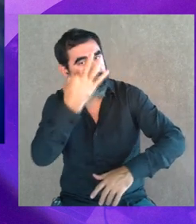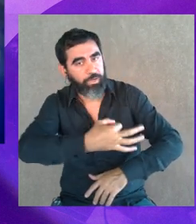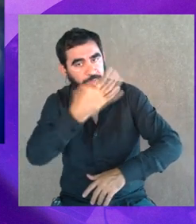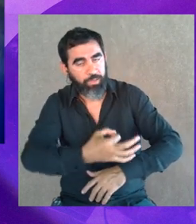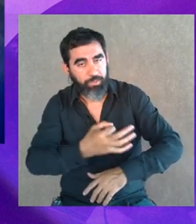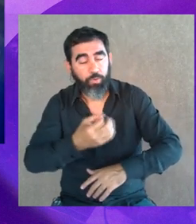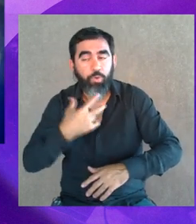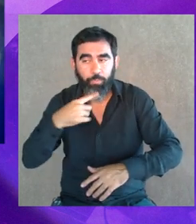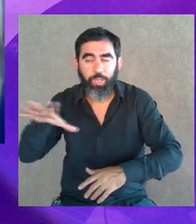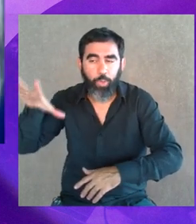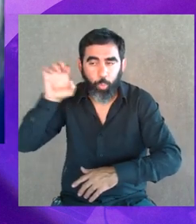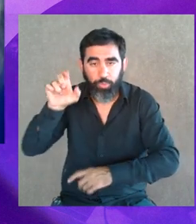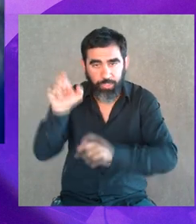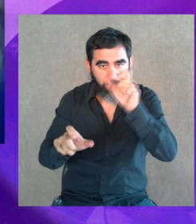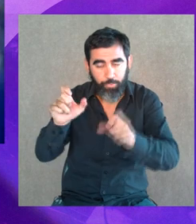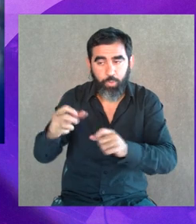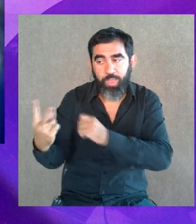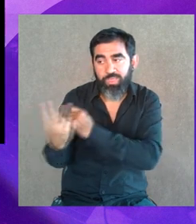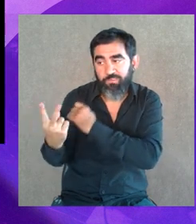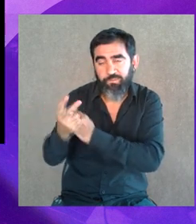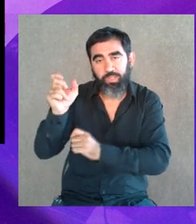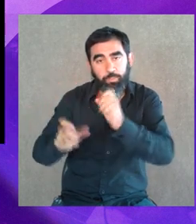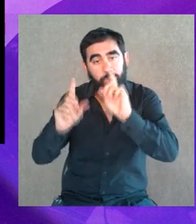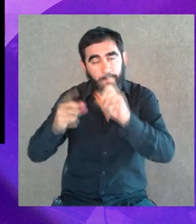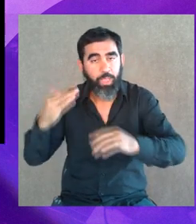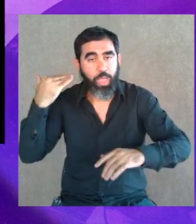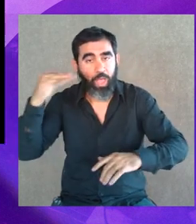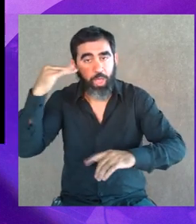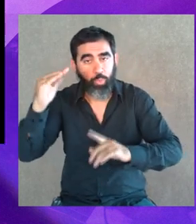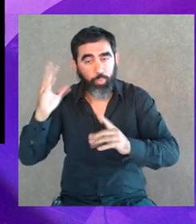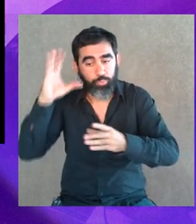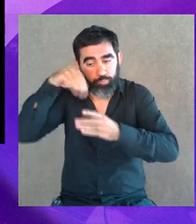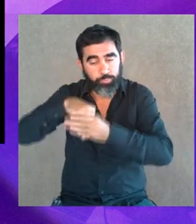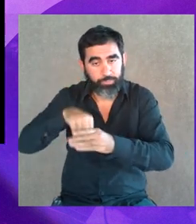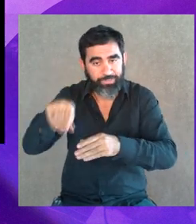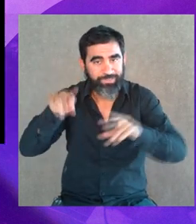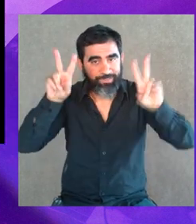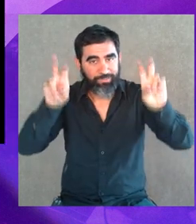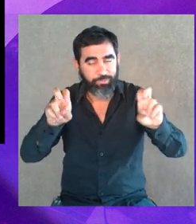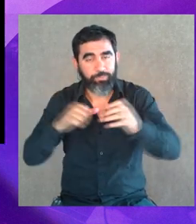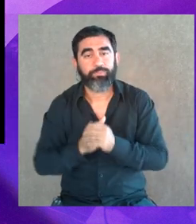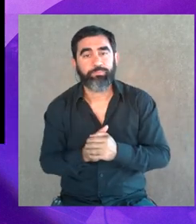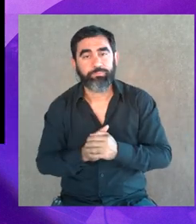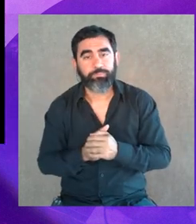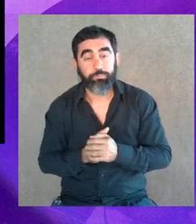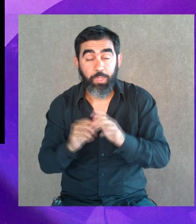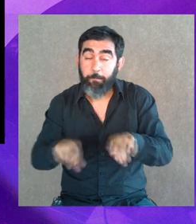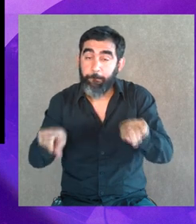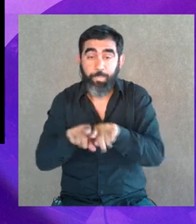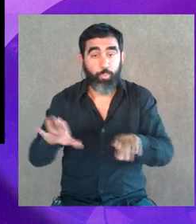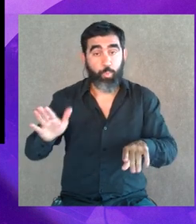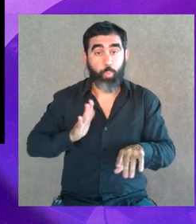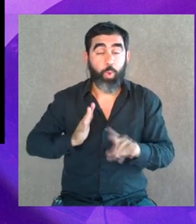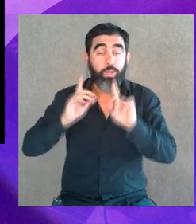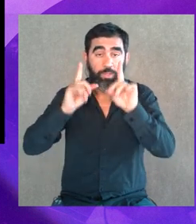los van a escuchar y que los van a defender los adultos que no están involucrados en el problema. Y lo